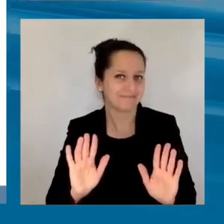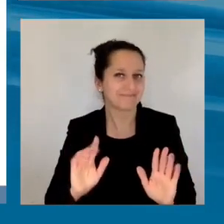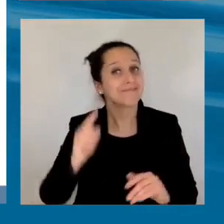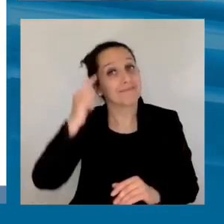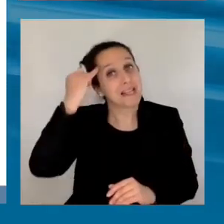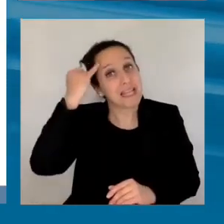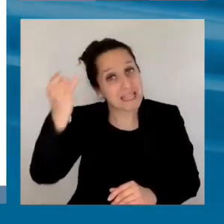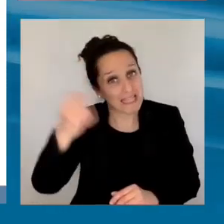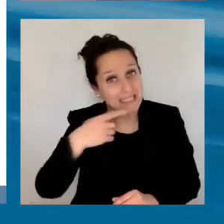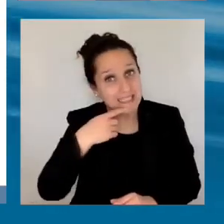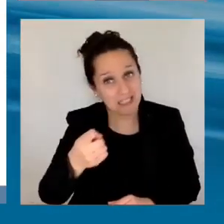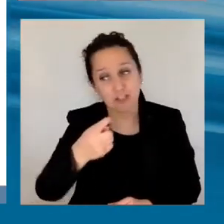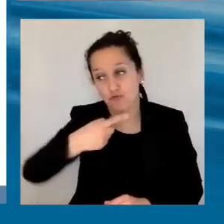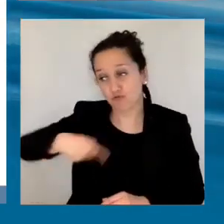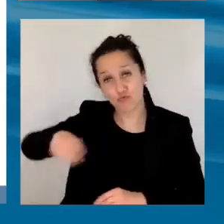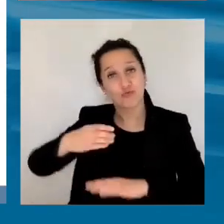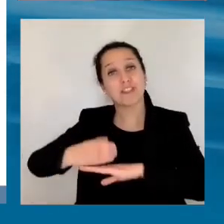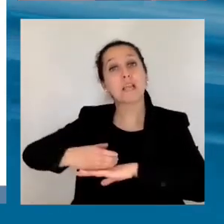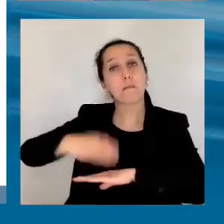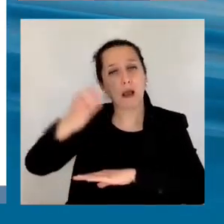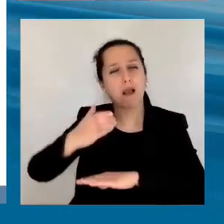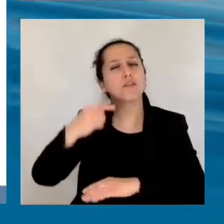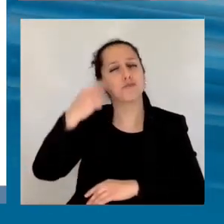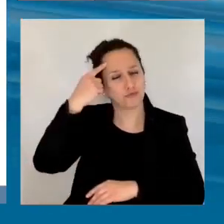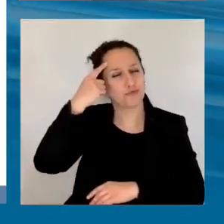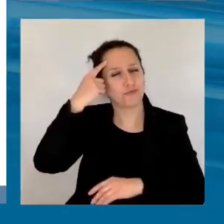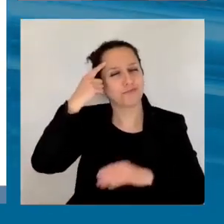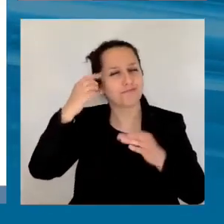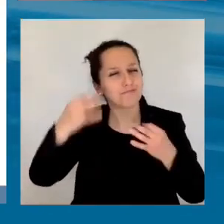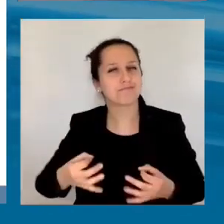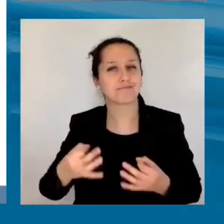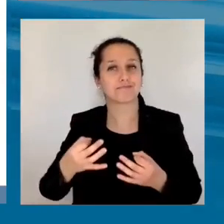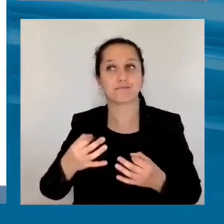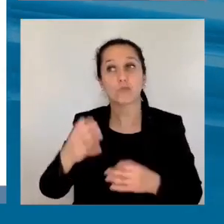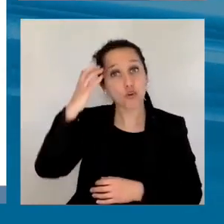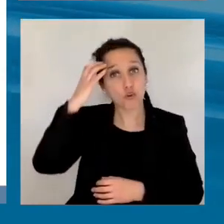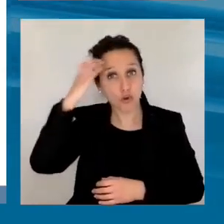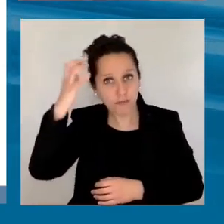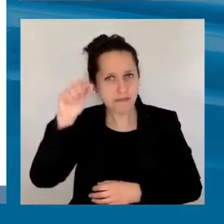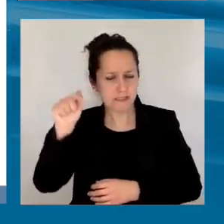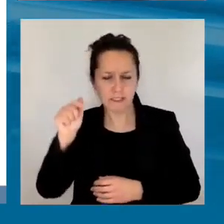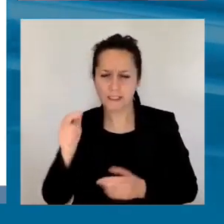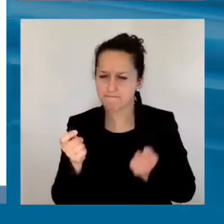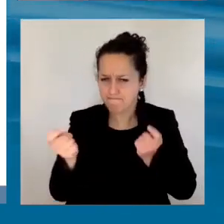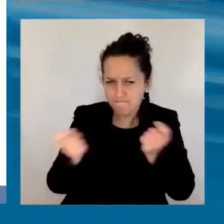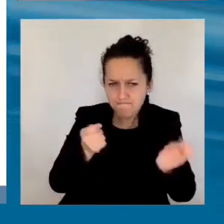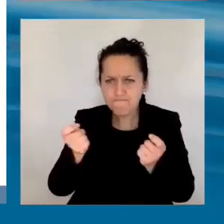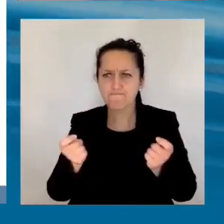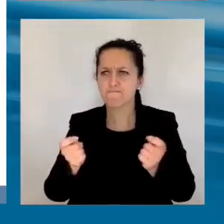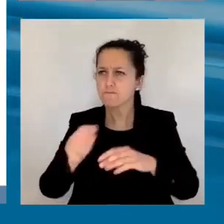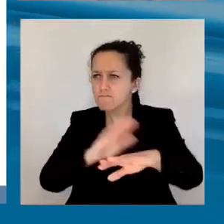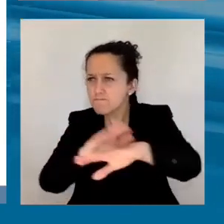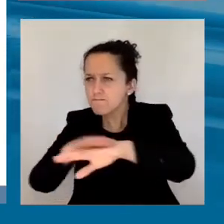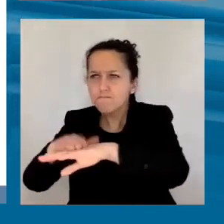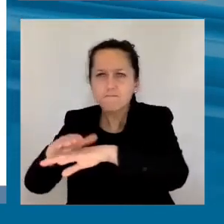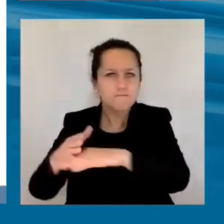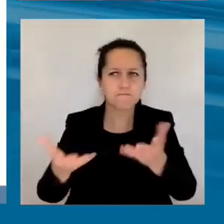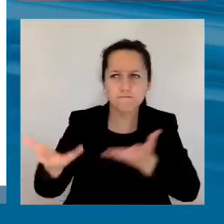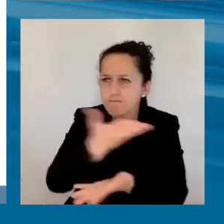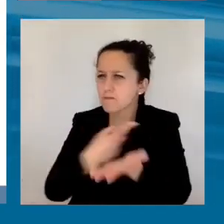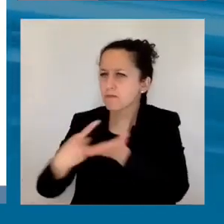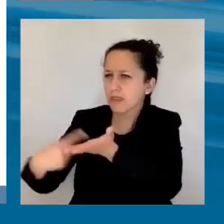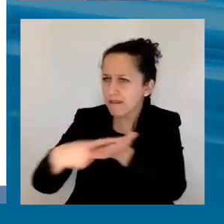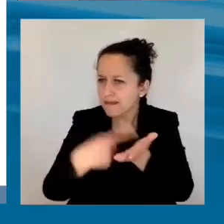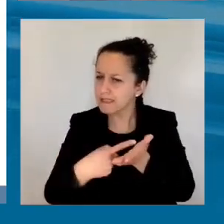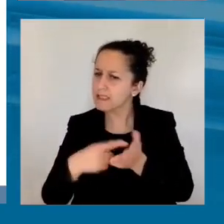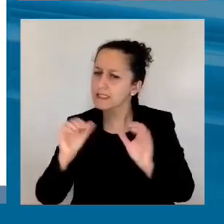convencidos y CEPAL siempre ha pensado que el papel del Estado, la orientación, el poder de convocatoria, la capacidad de fijar direcciones y de